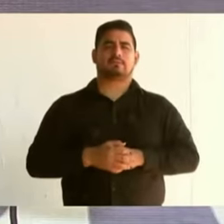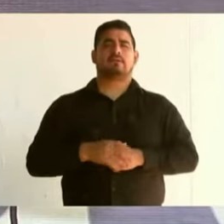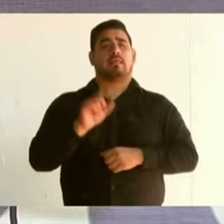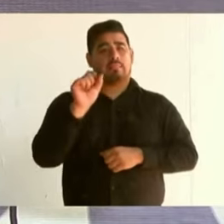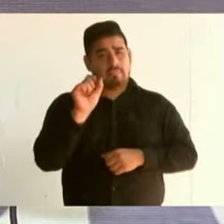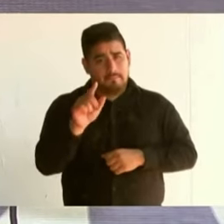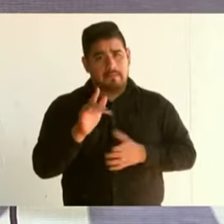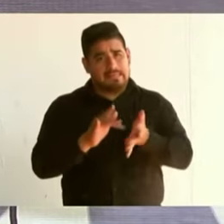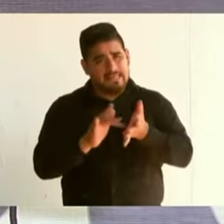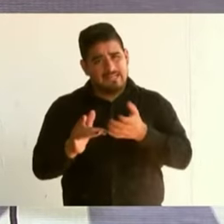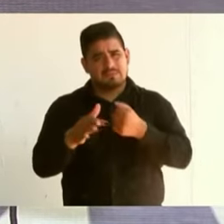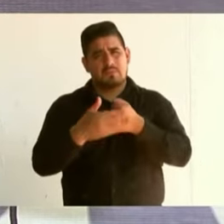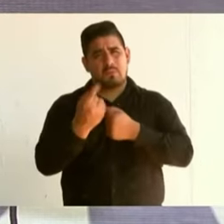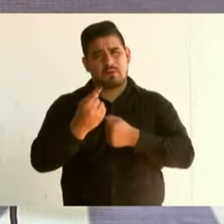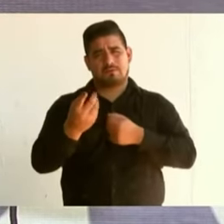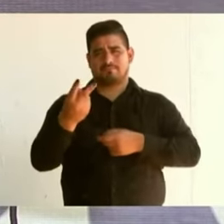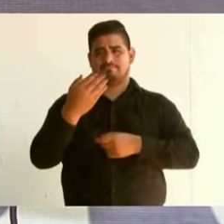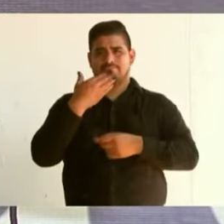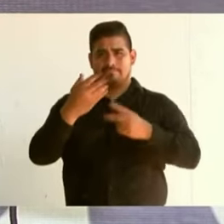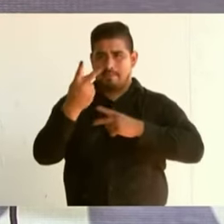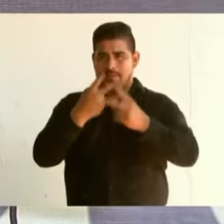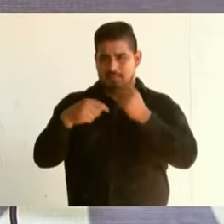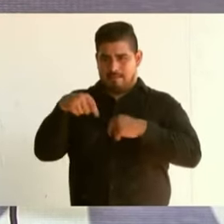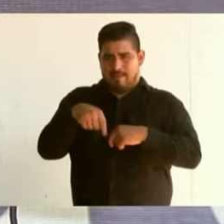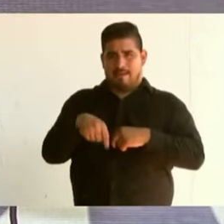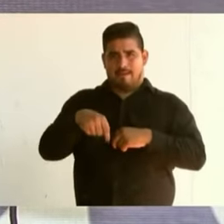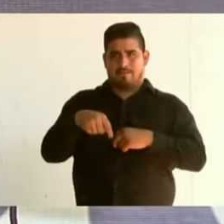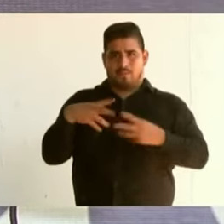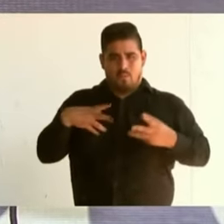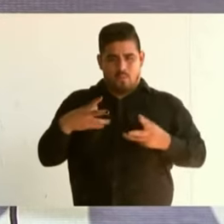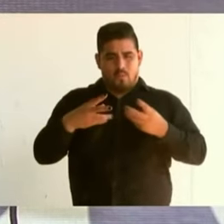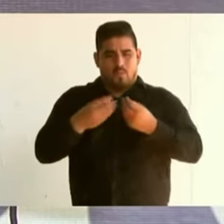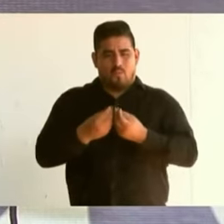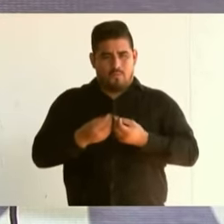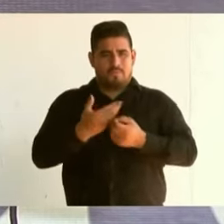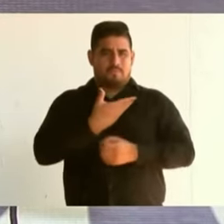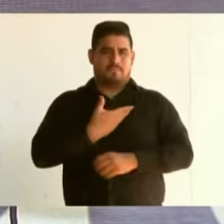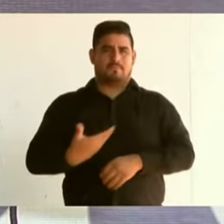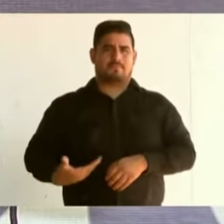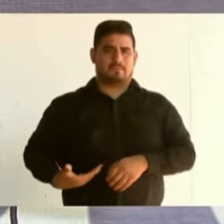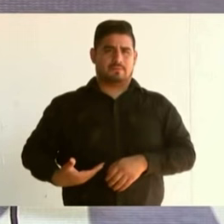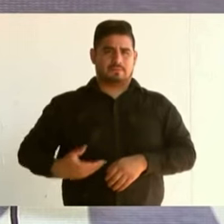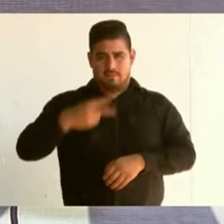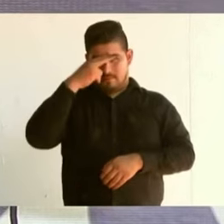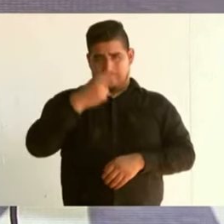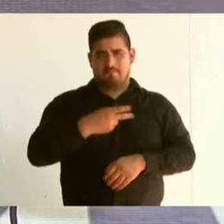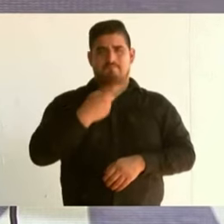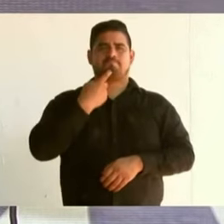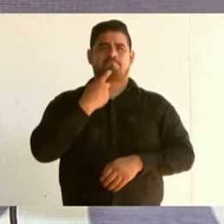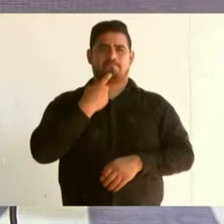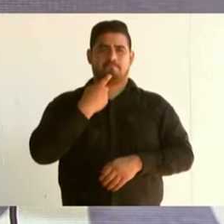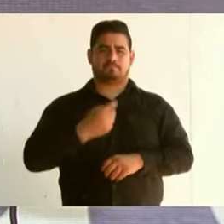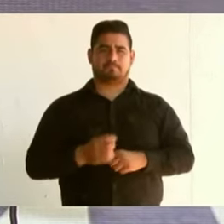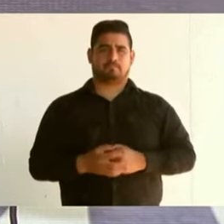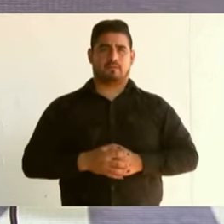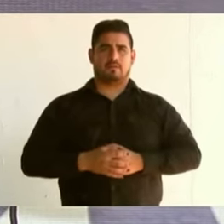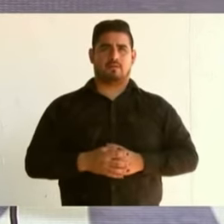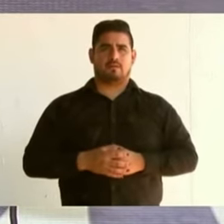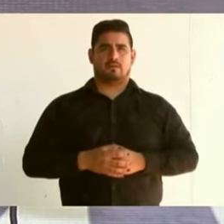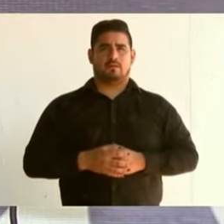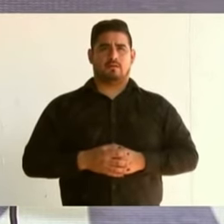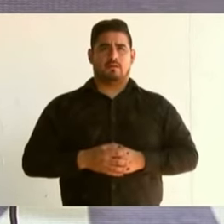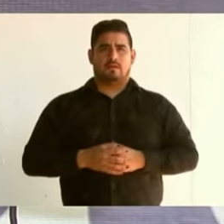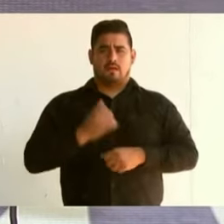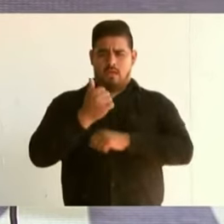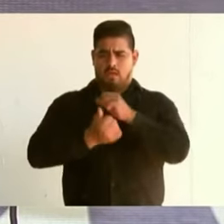por recibirme aquí con ustedes, junto al presidente Andrés Manuel López Obrador. En